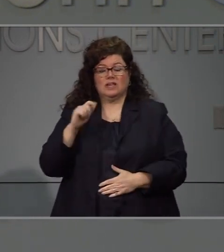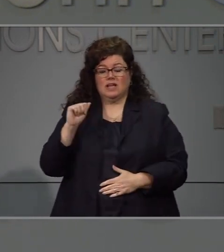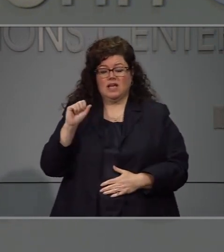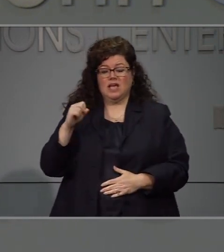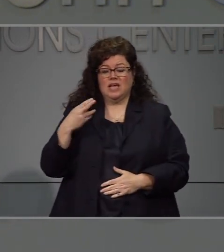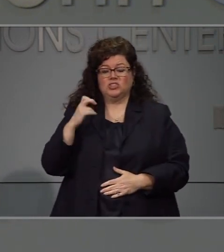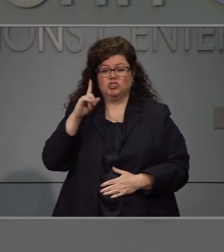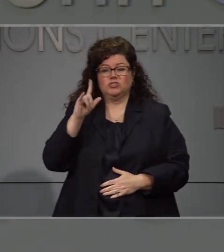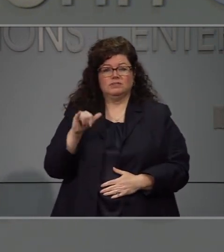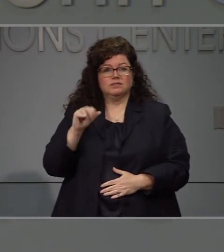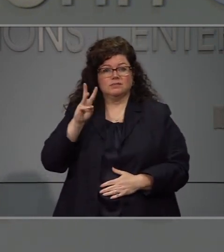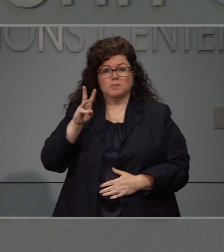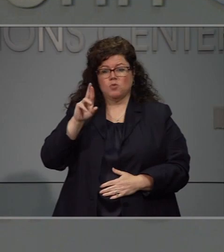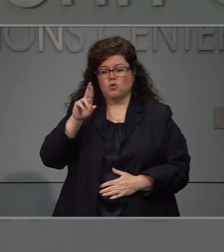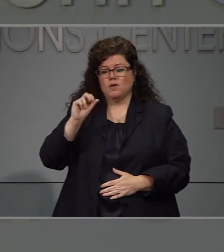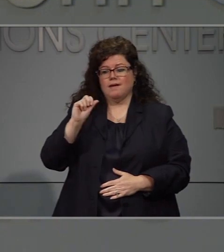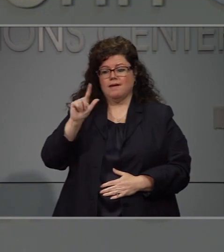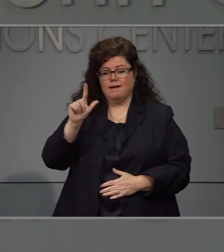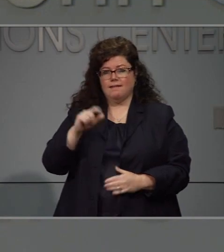Así que a mí David.